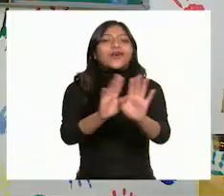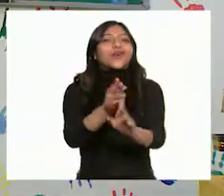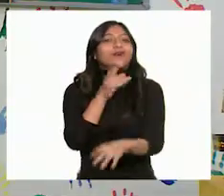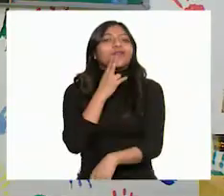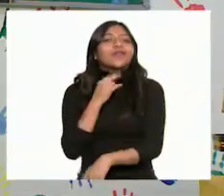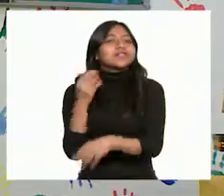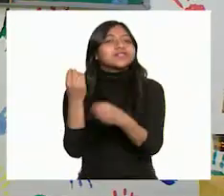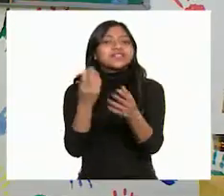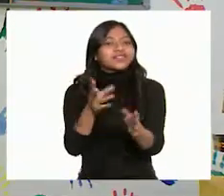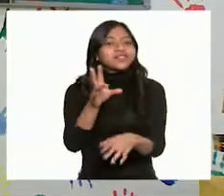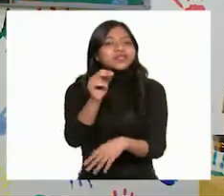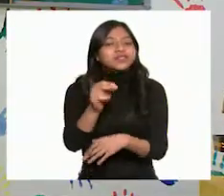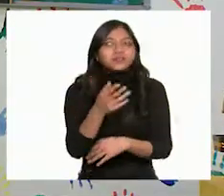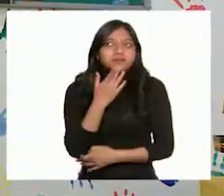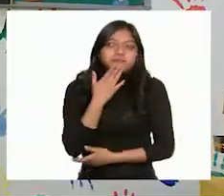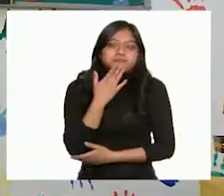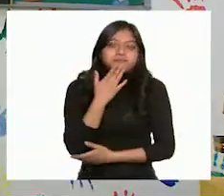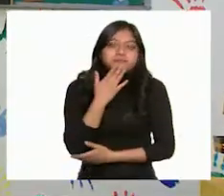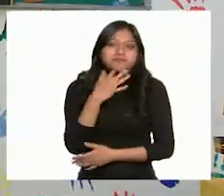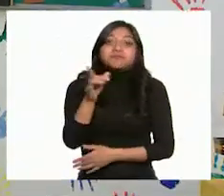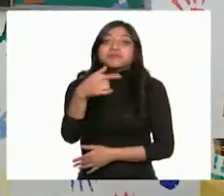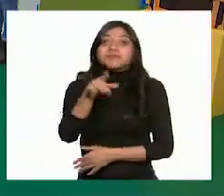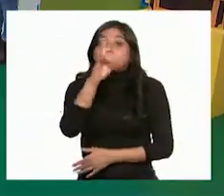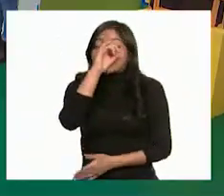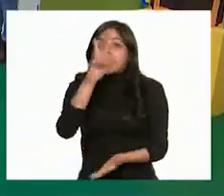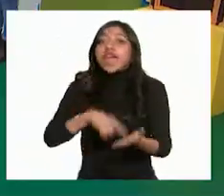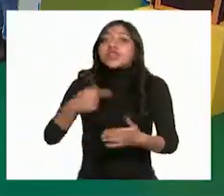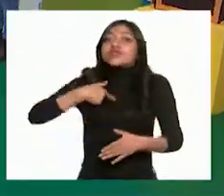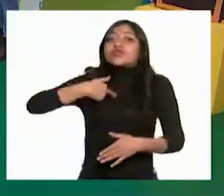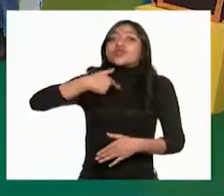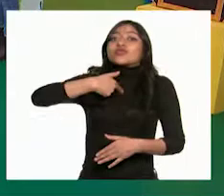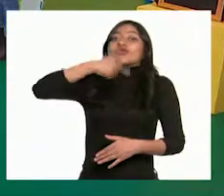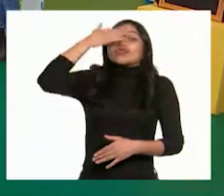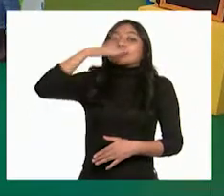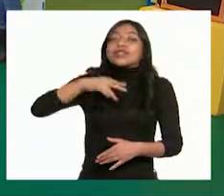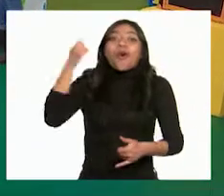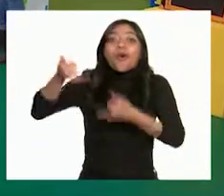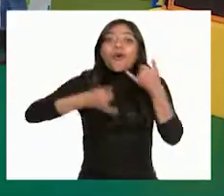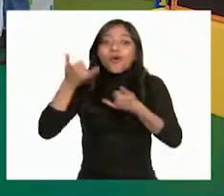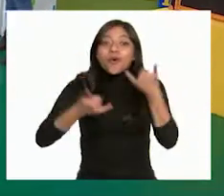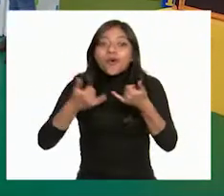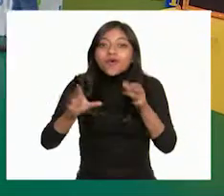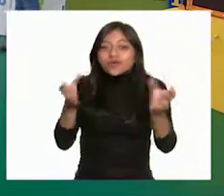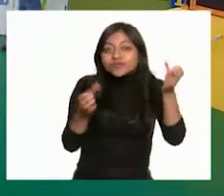dulces. ¡Ah! ¿Qué será? ver, a ¡Ay, ya sé! ¡Un juguete!